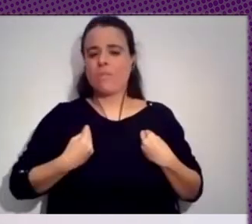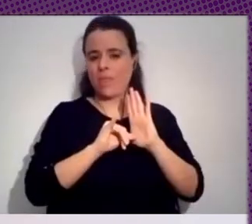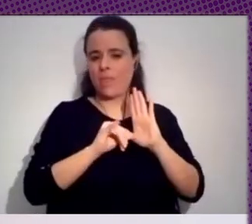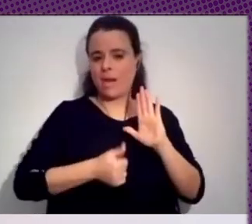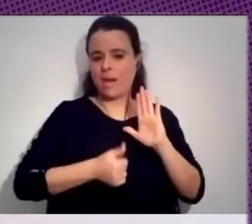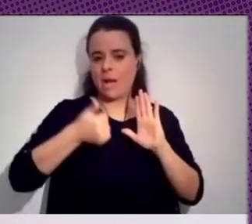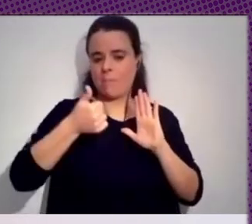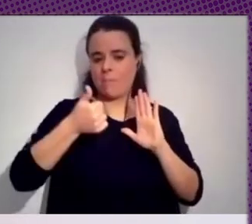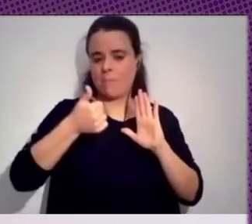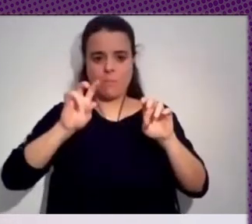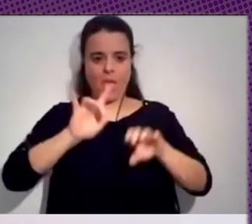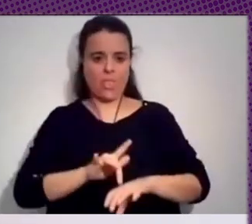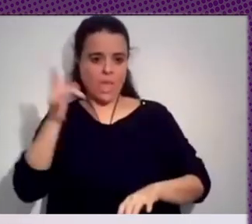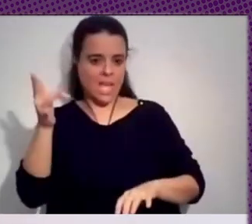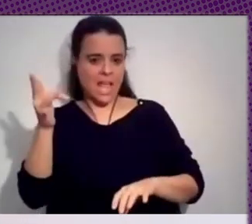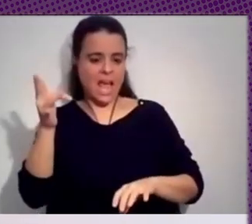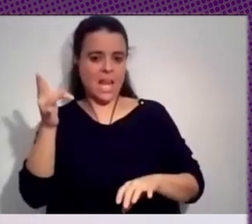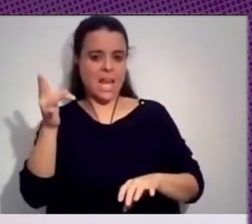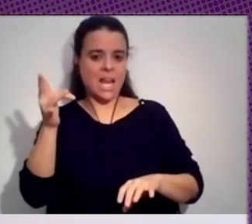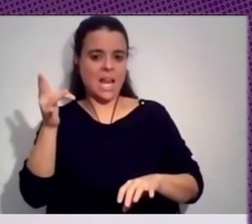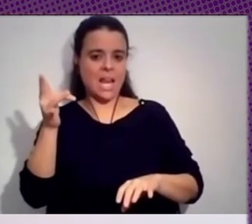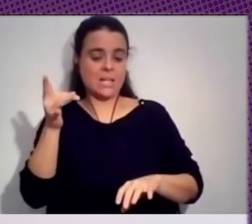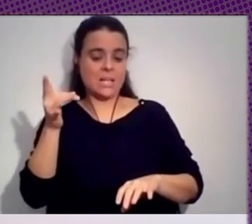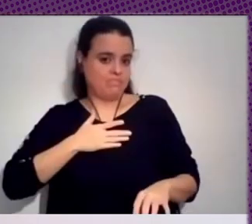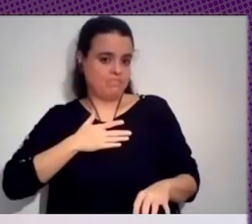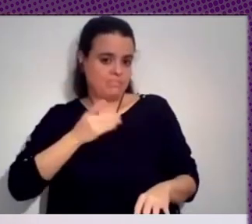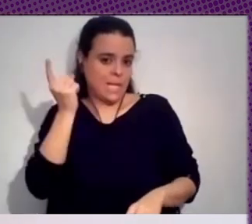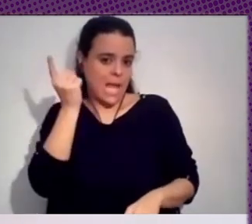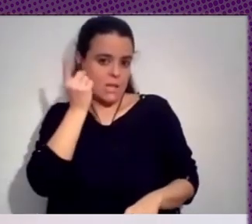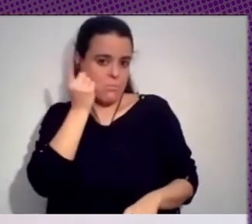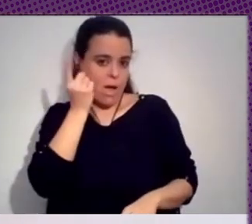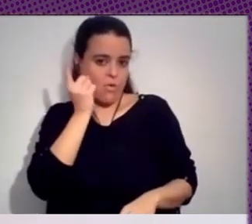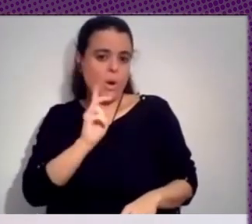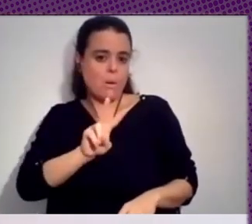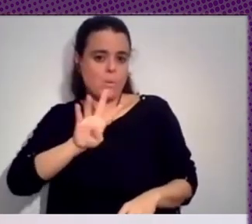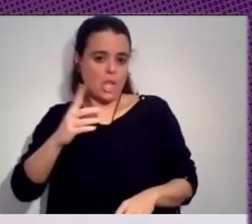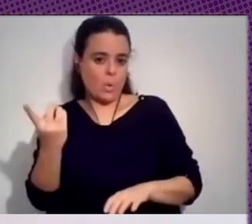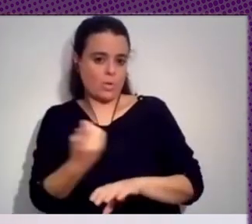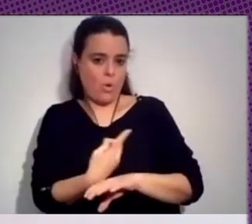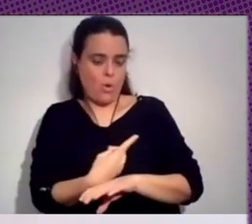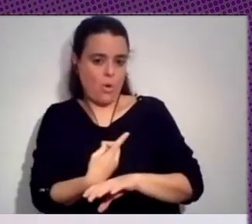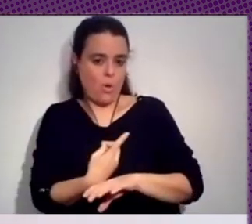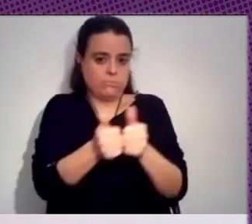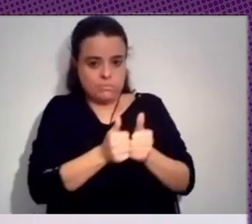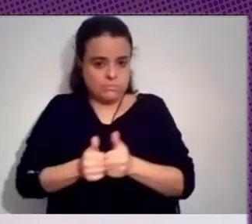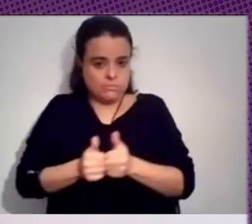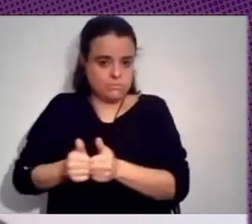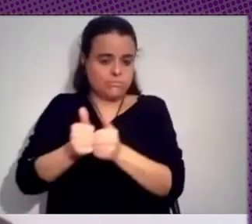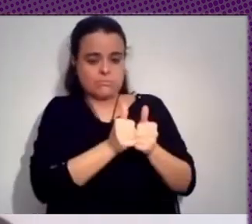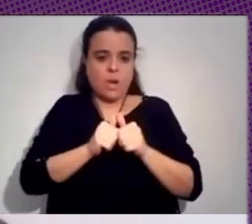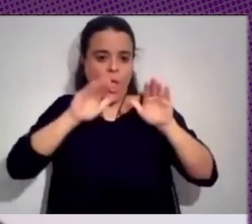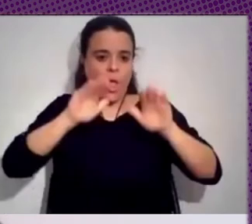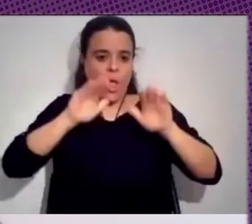todo es la apariencia de los smartphones que es nuestro acompañante 24 horas nuestro fiel amigo y dador de